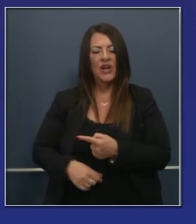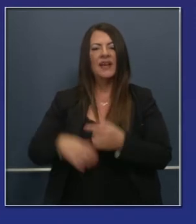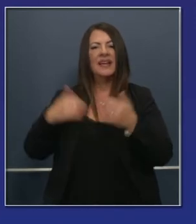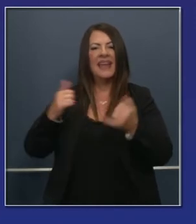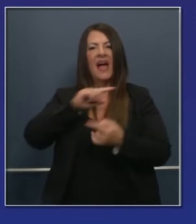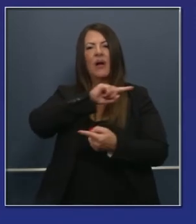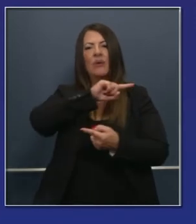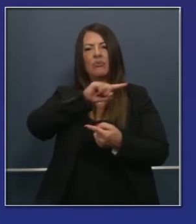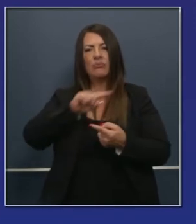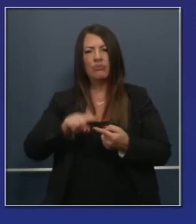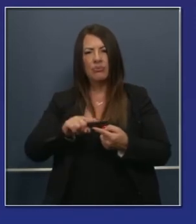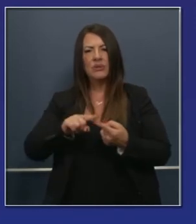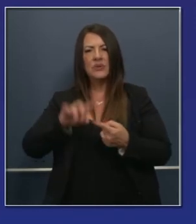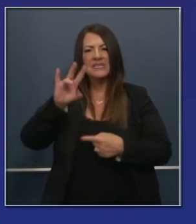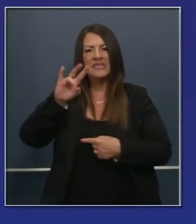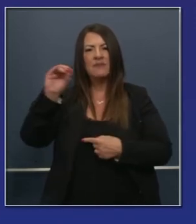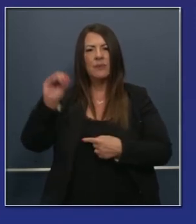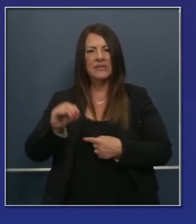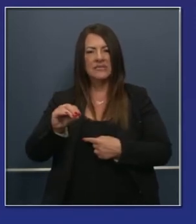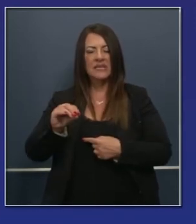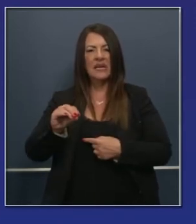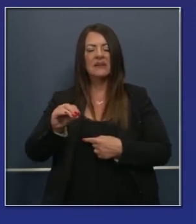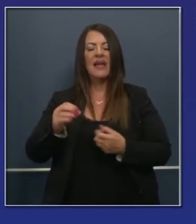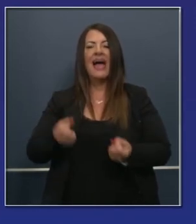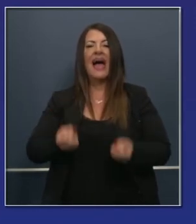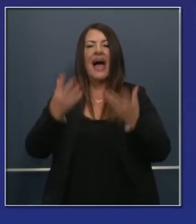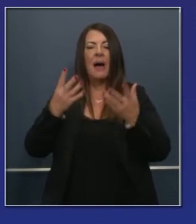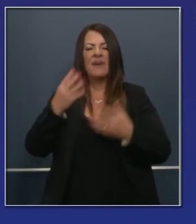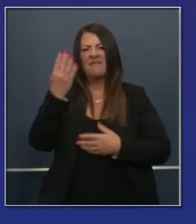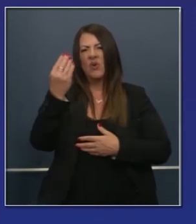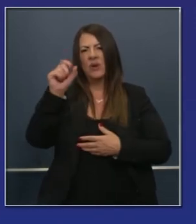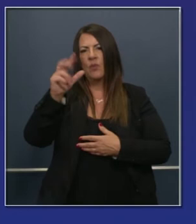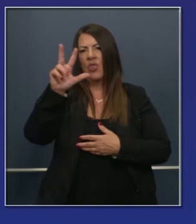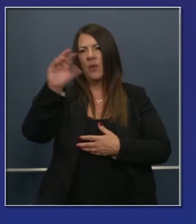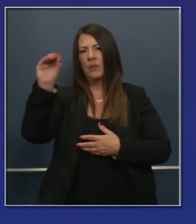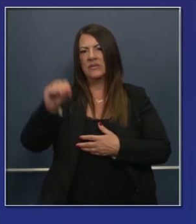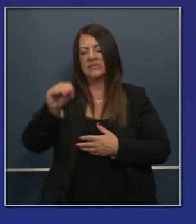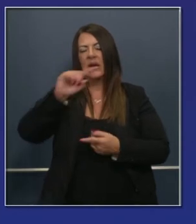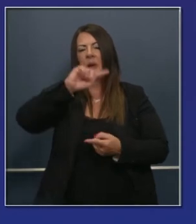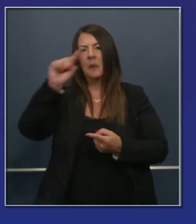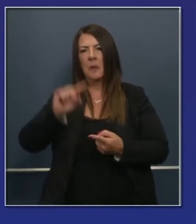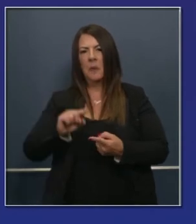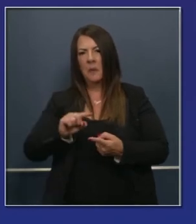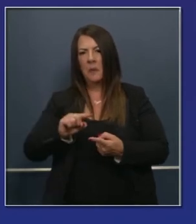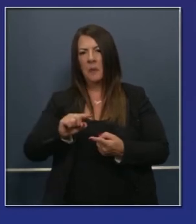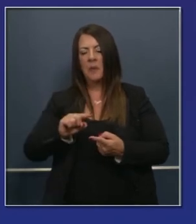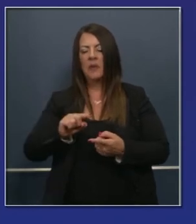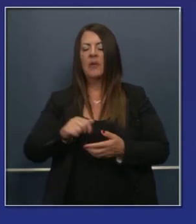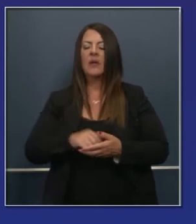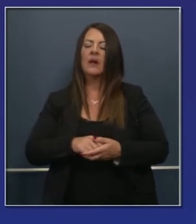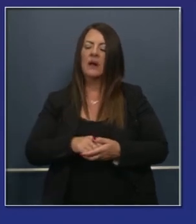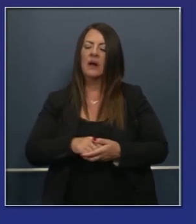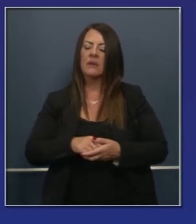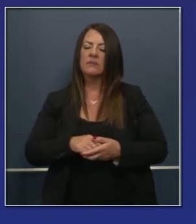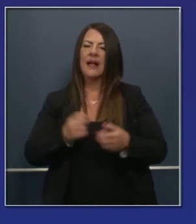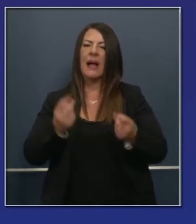ocupadas por enfermos del COVID-19, ahora 7%. Y también admisiones o